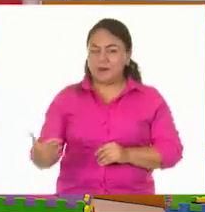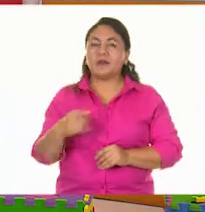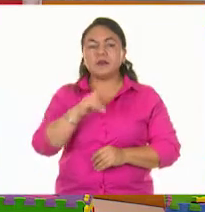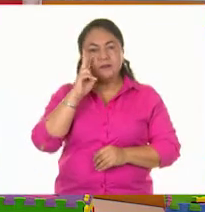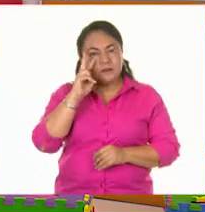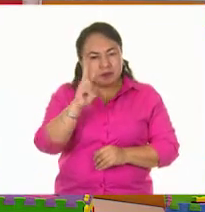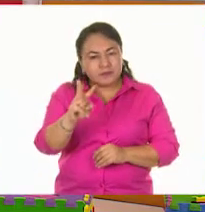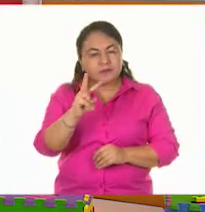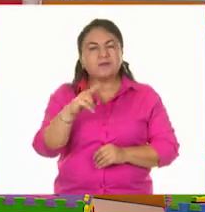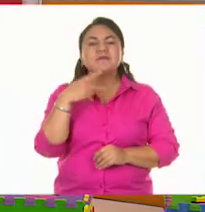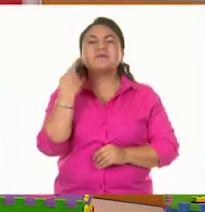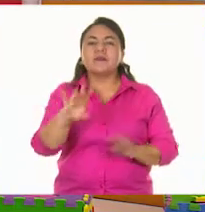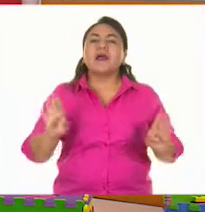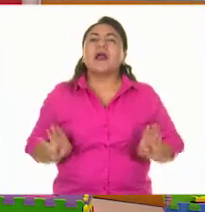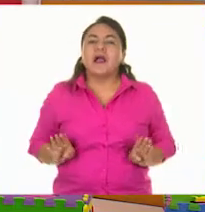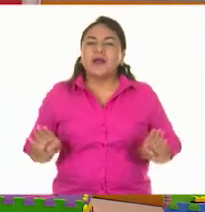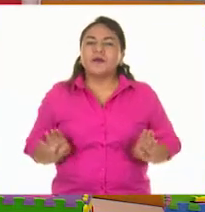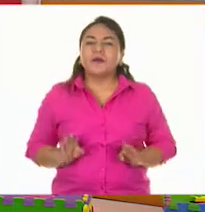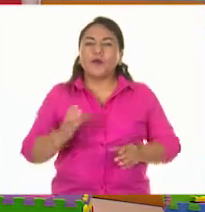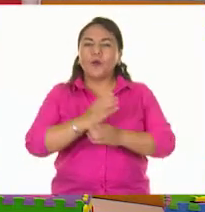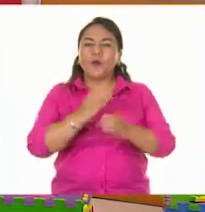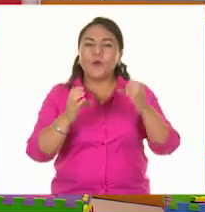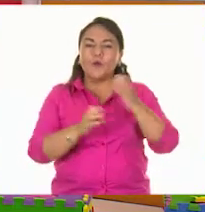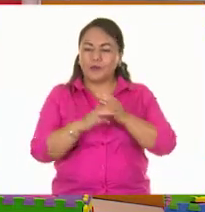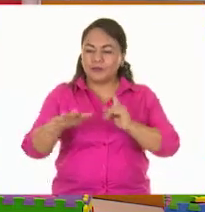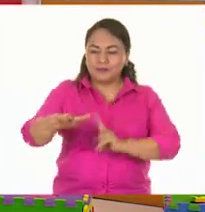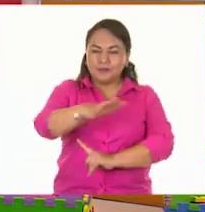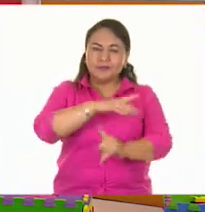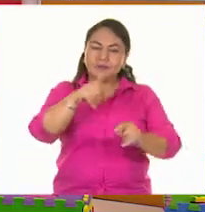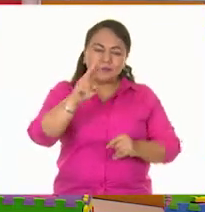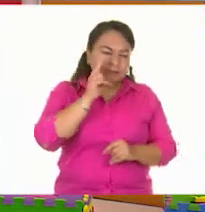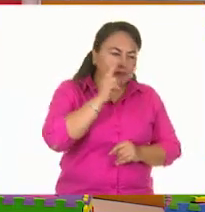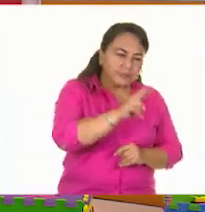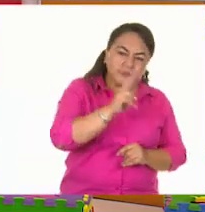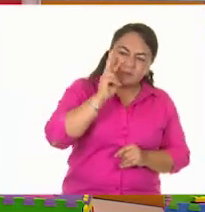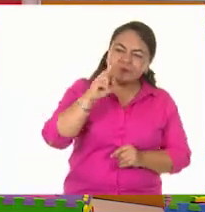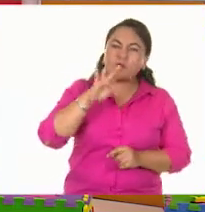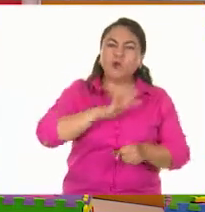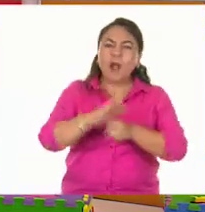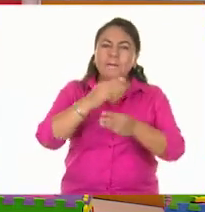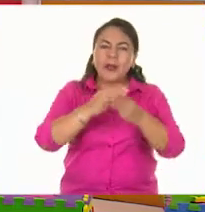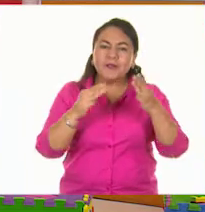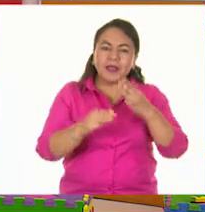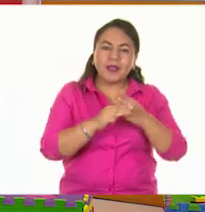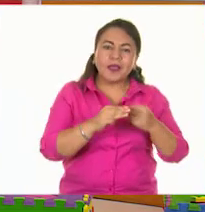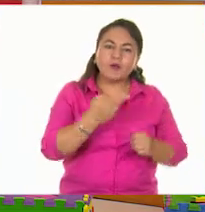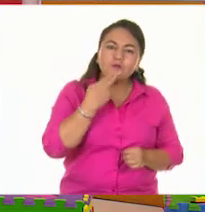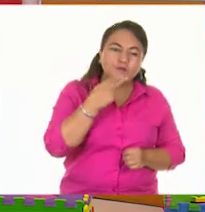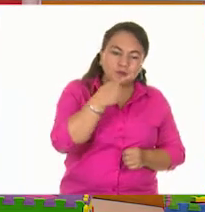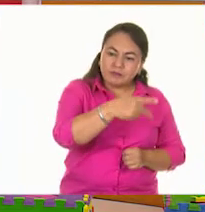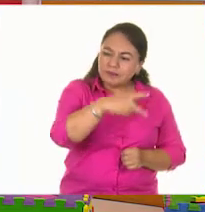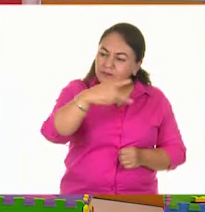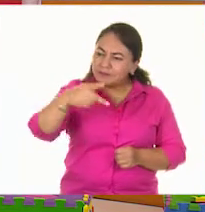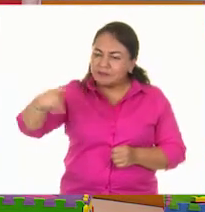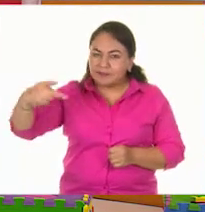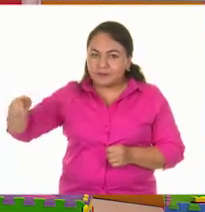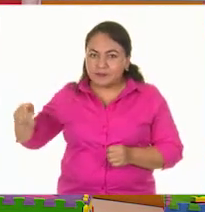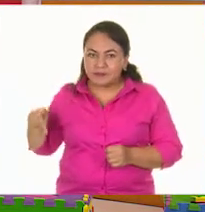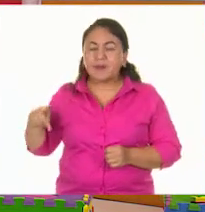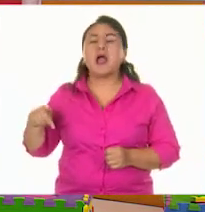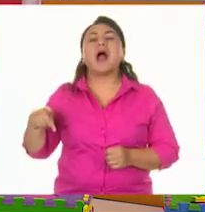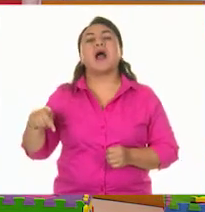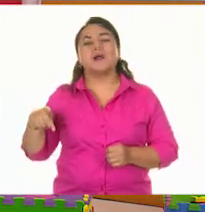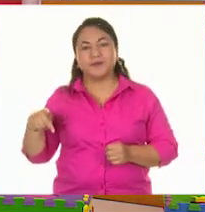observes de qué están hechos los objetos que hay a tu alrededor porque dependiendo de la materia con lo que estén hechos